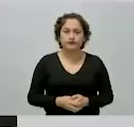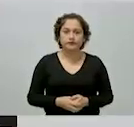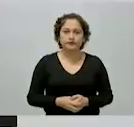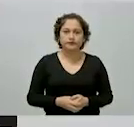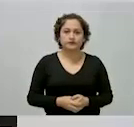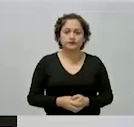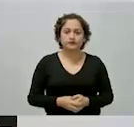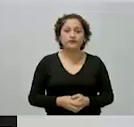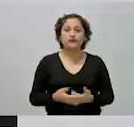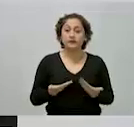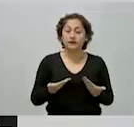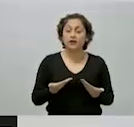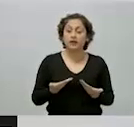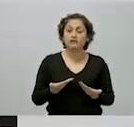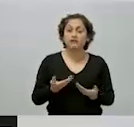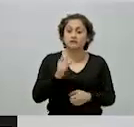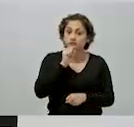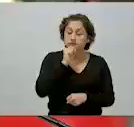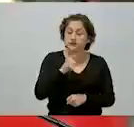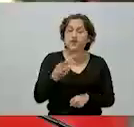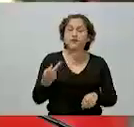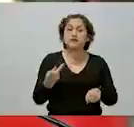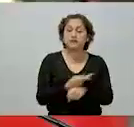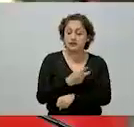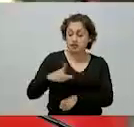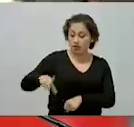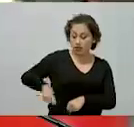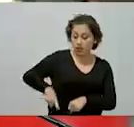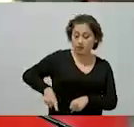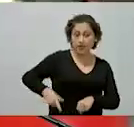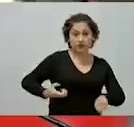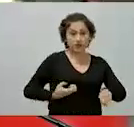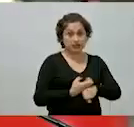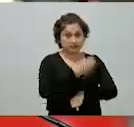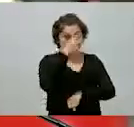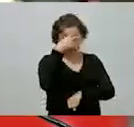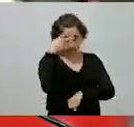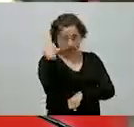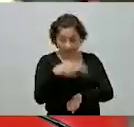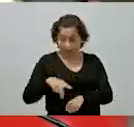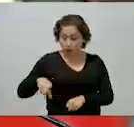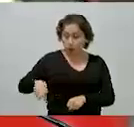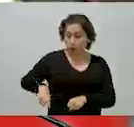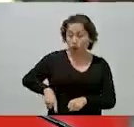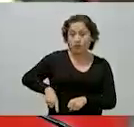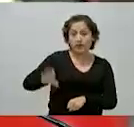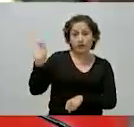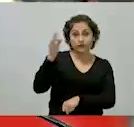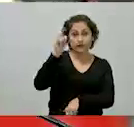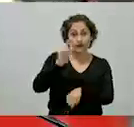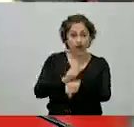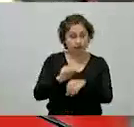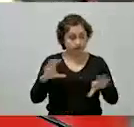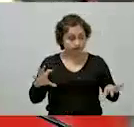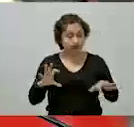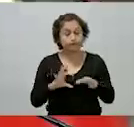la coordinación entre el gobierno del Estado de México y el gobierno federal es